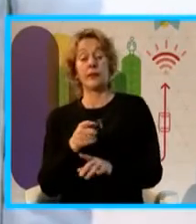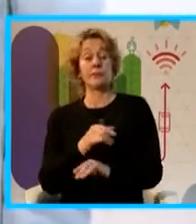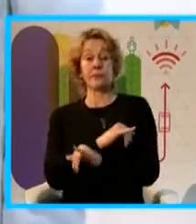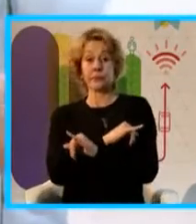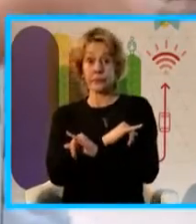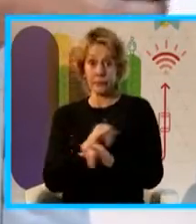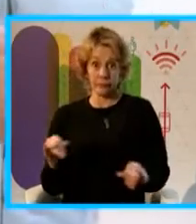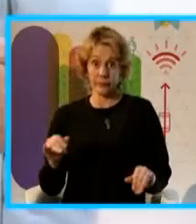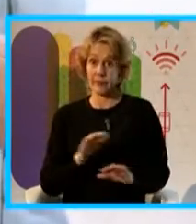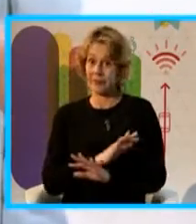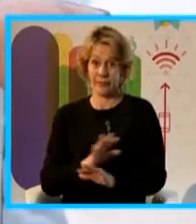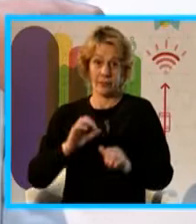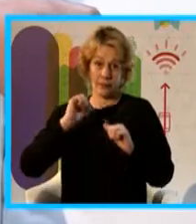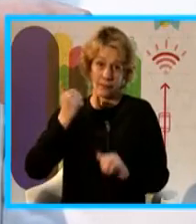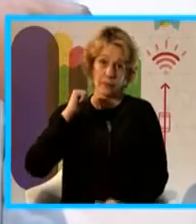evidente,